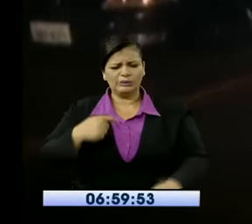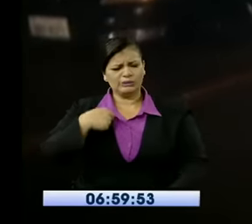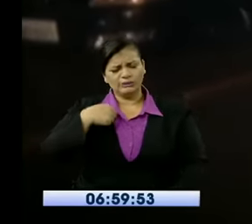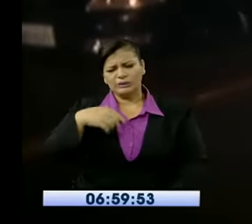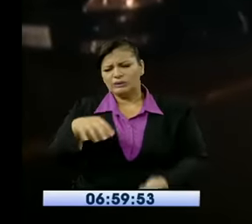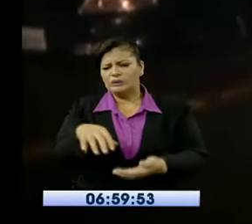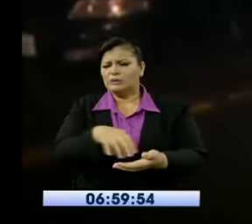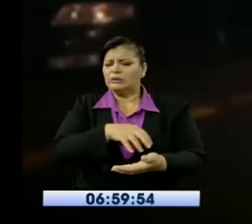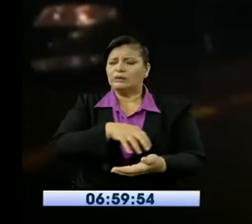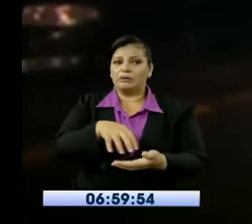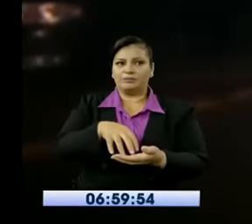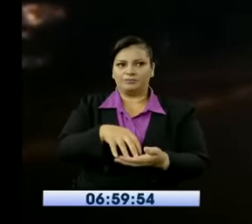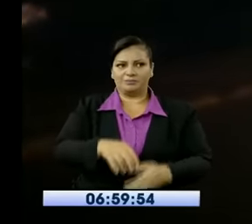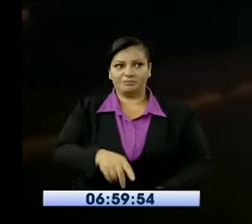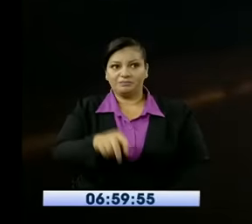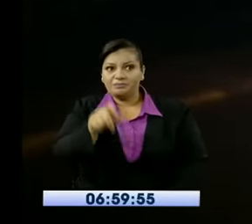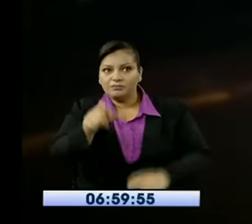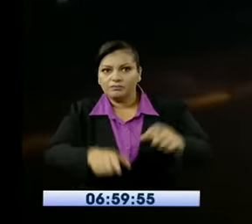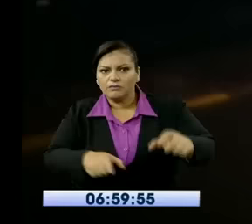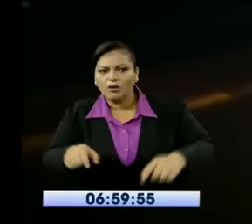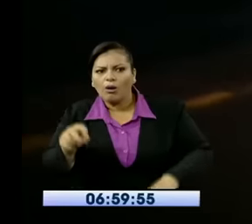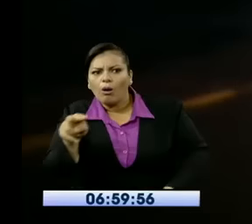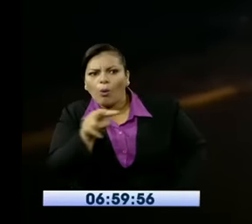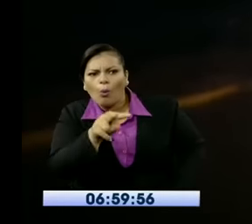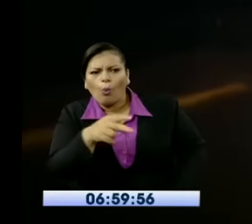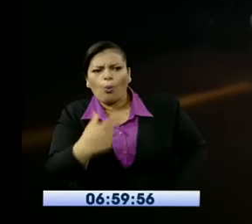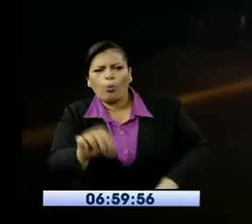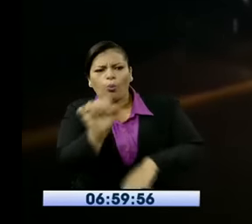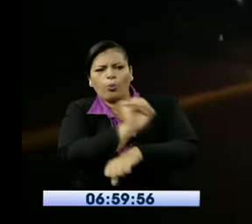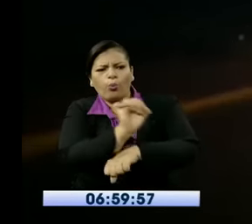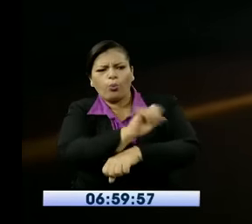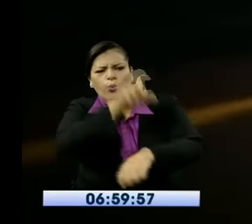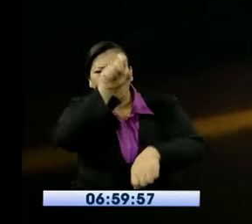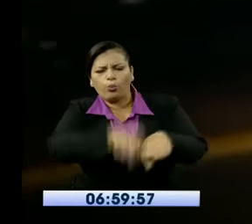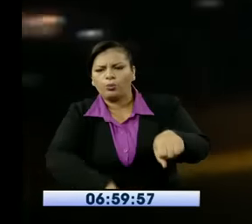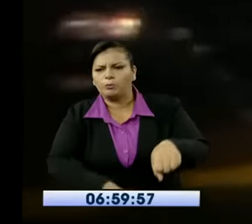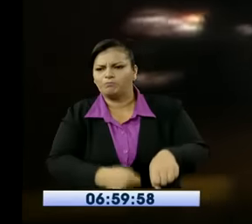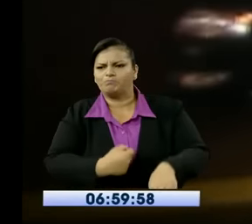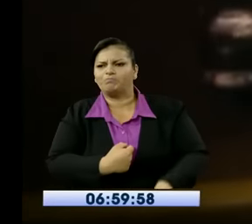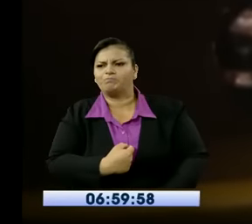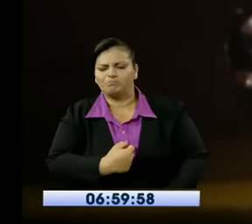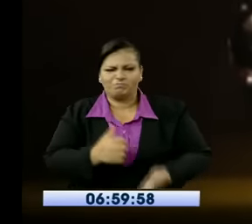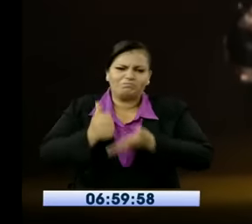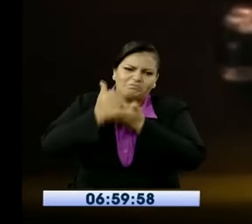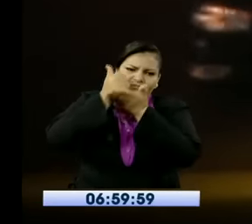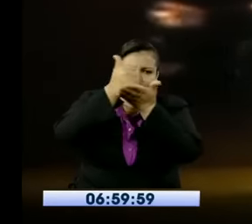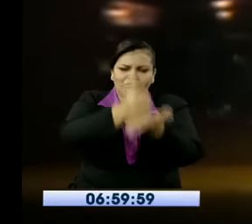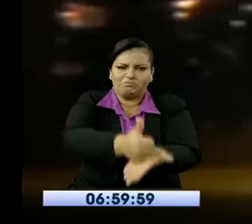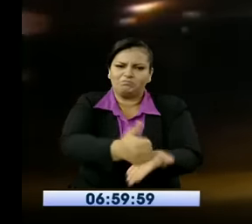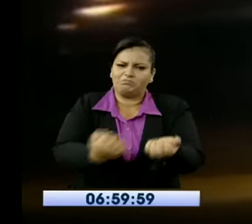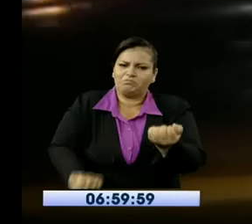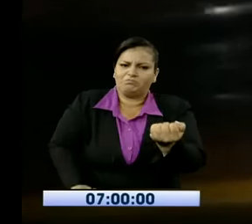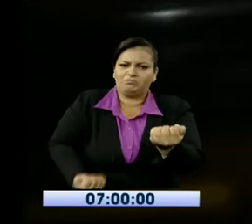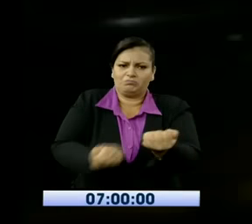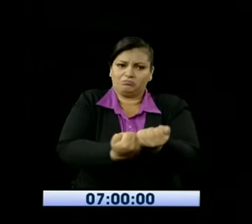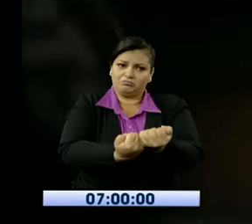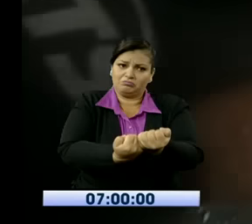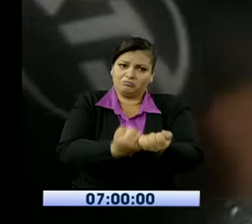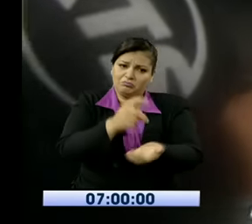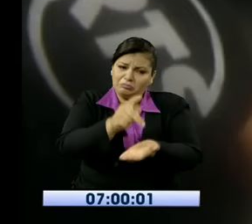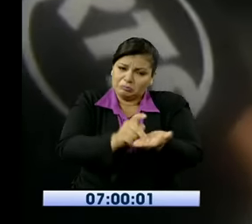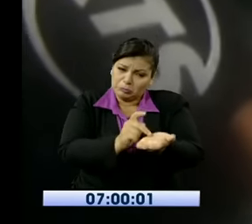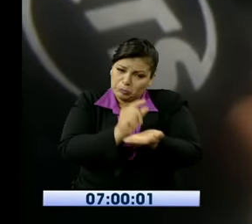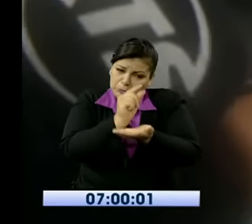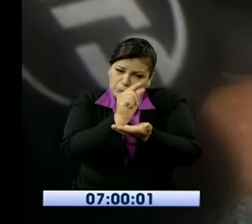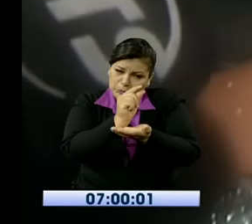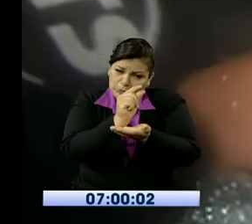salen, pero que ayudan a empujar los vehículos a cambio de una propina. Te voy a, por decirlo, a cinco minutos en la